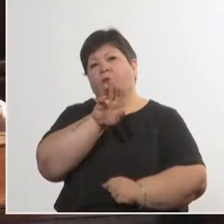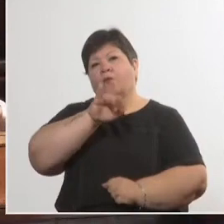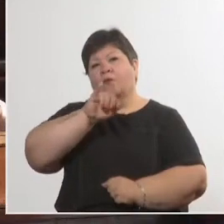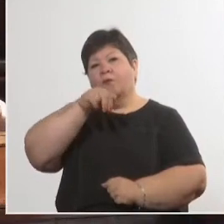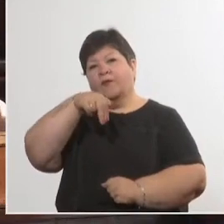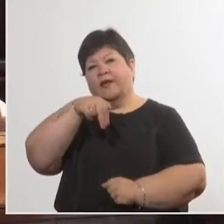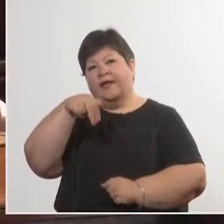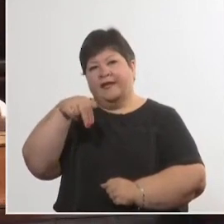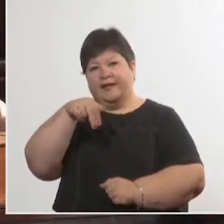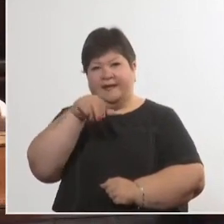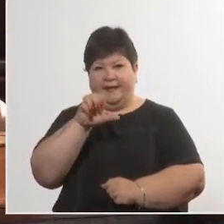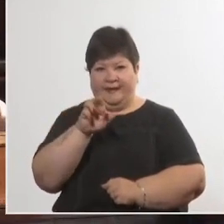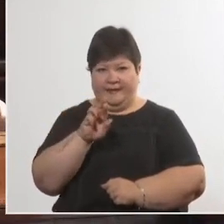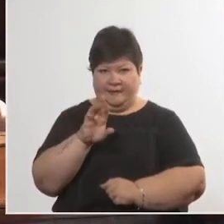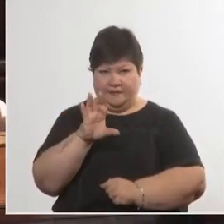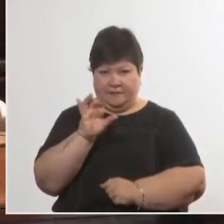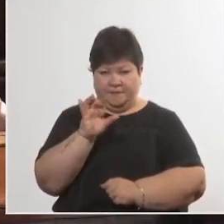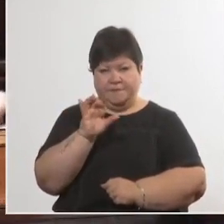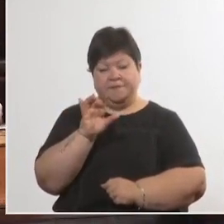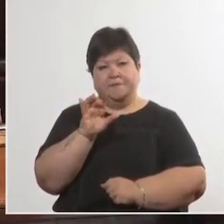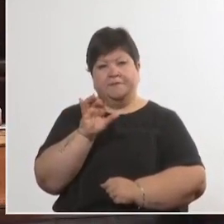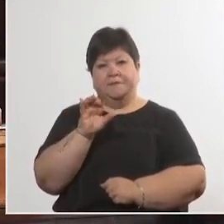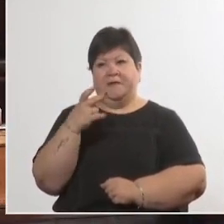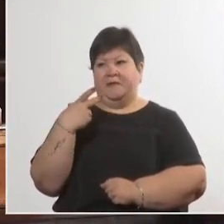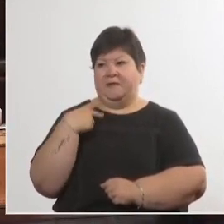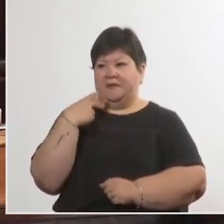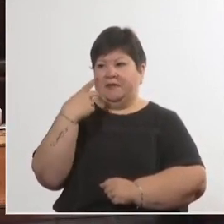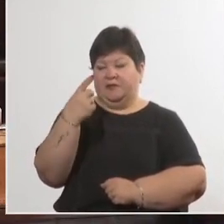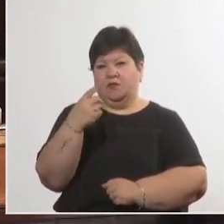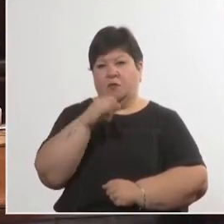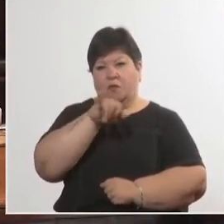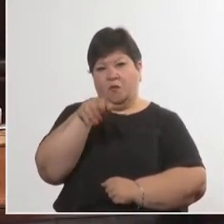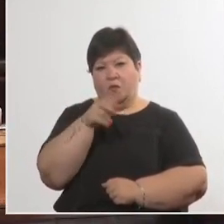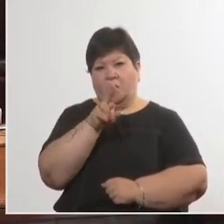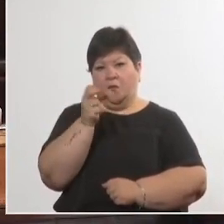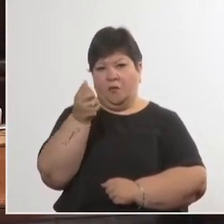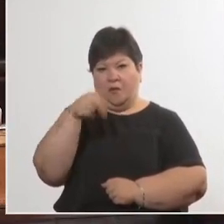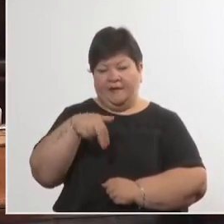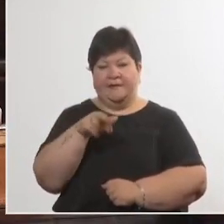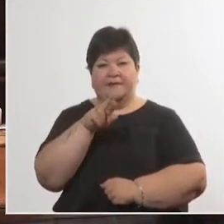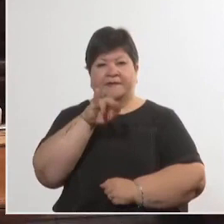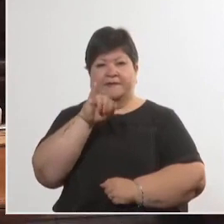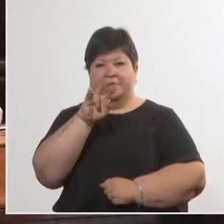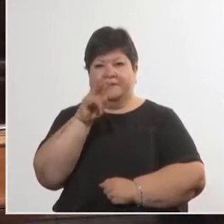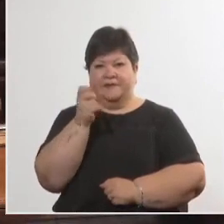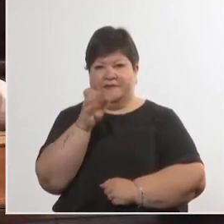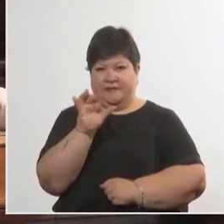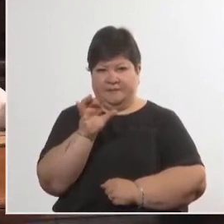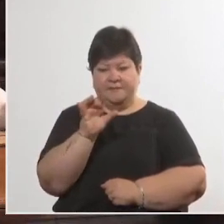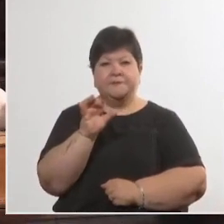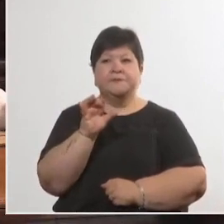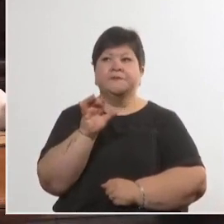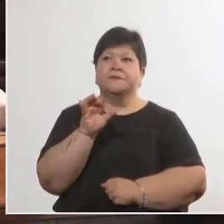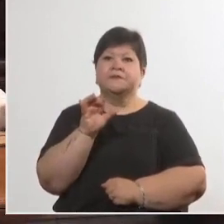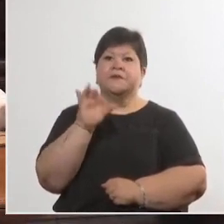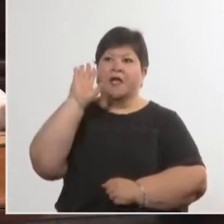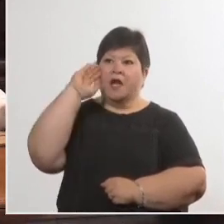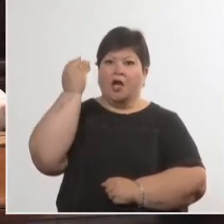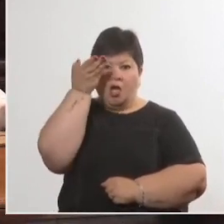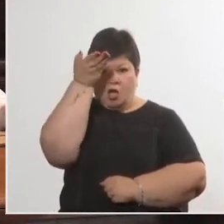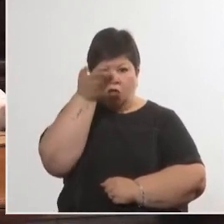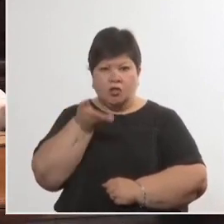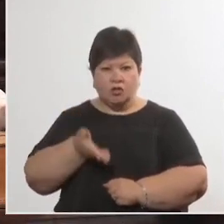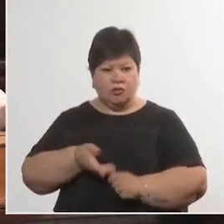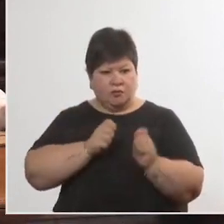cual bajo la dirección del señor Juan Pedro Rivas se hizo el reconocimiento